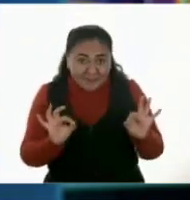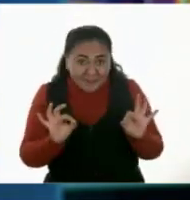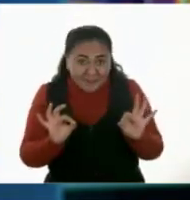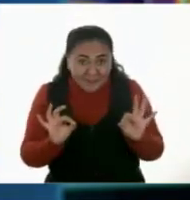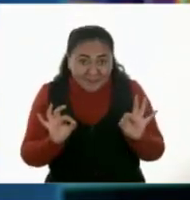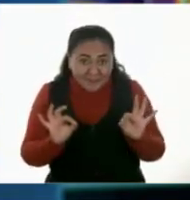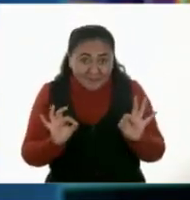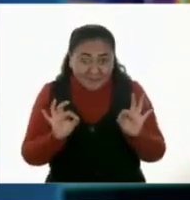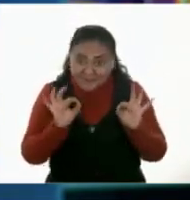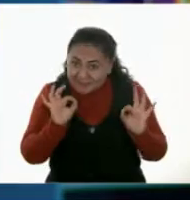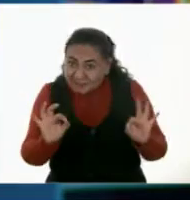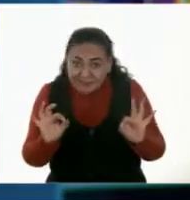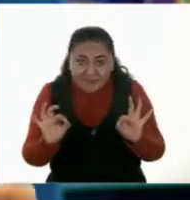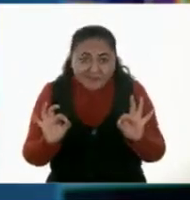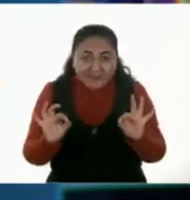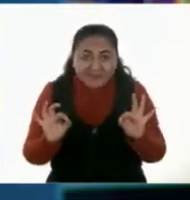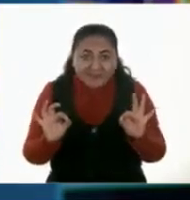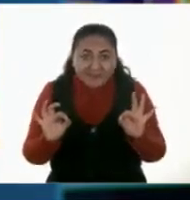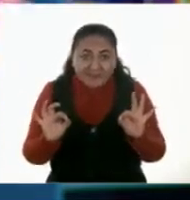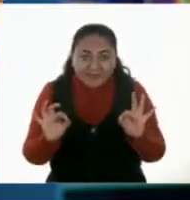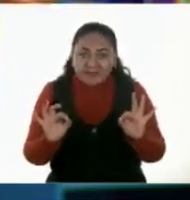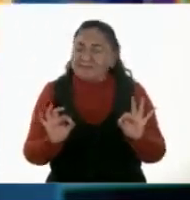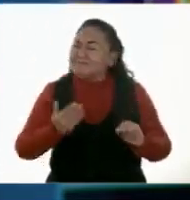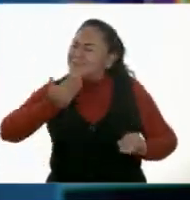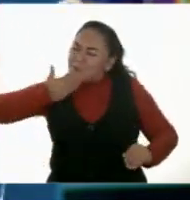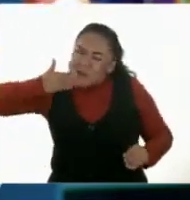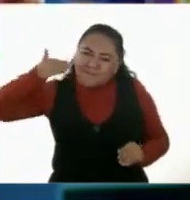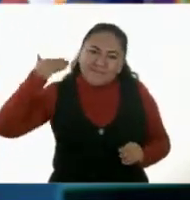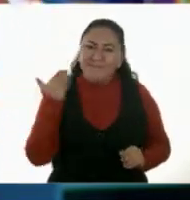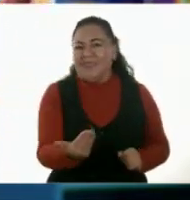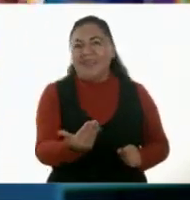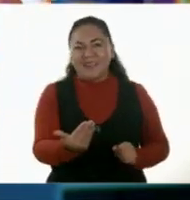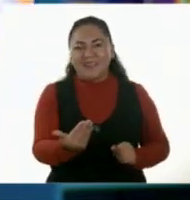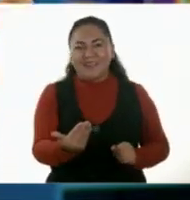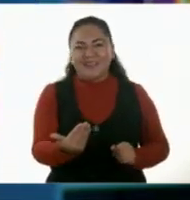¿Lista? ¿Listo? ¡Muy bien!